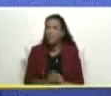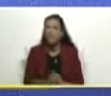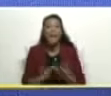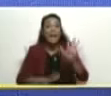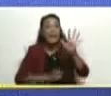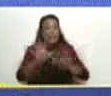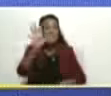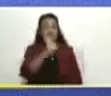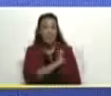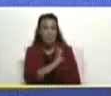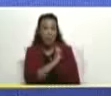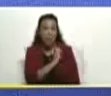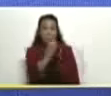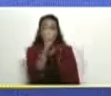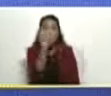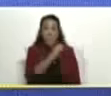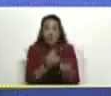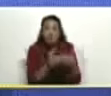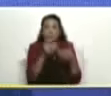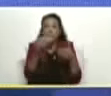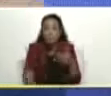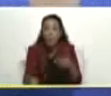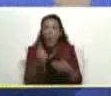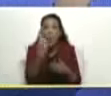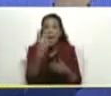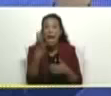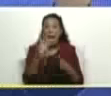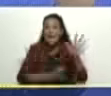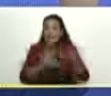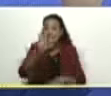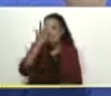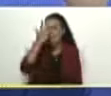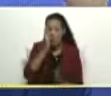15 de enero, un mes ya, pasó el carnaval.